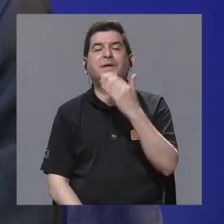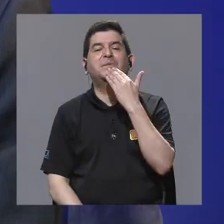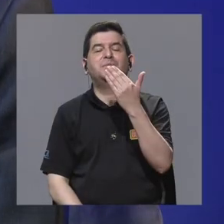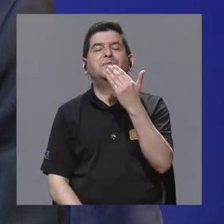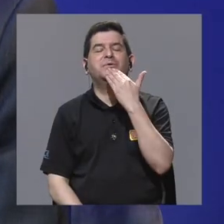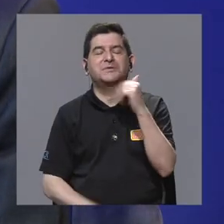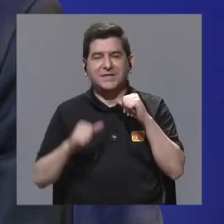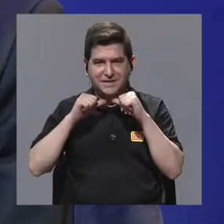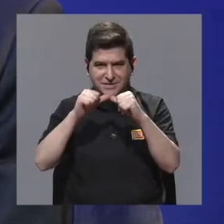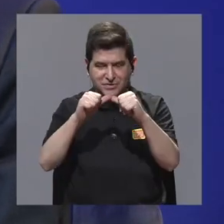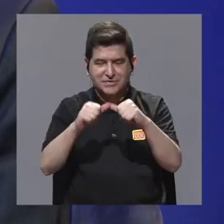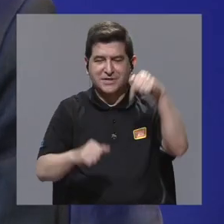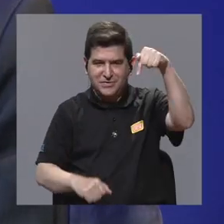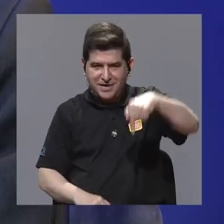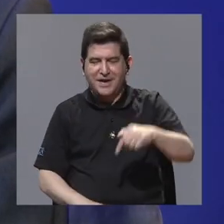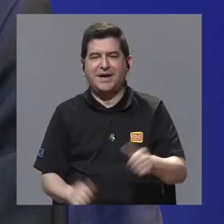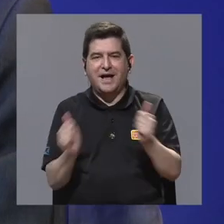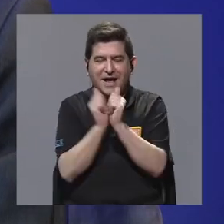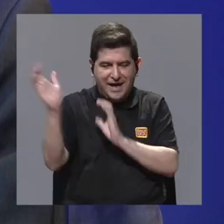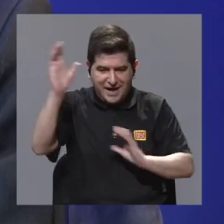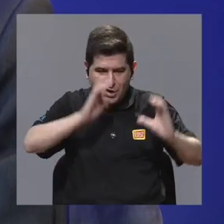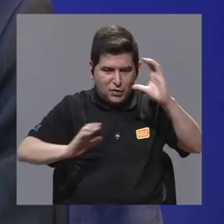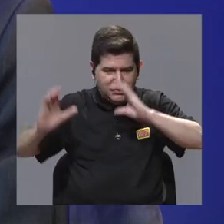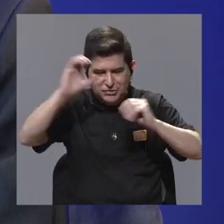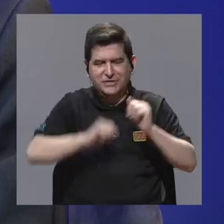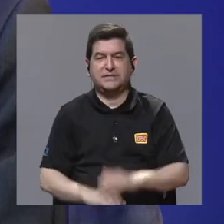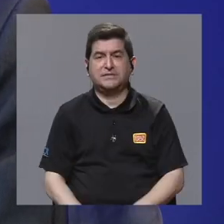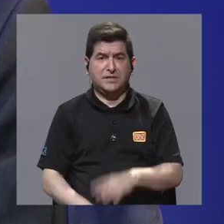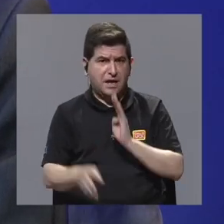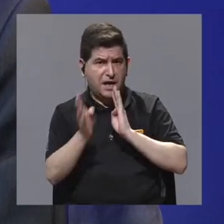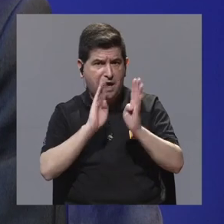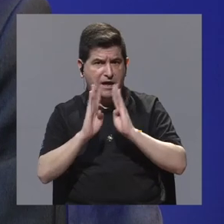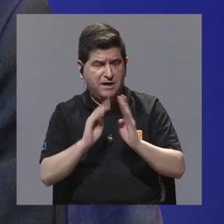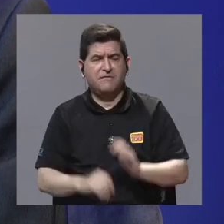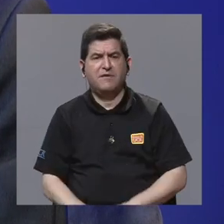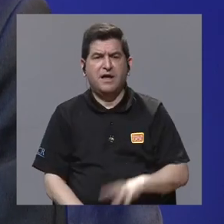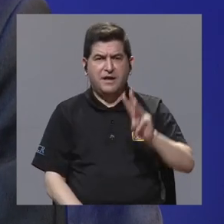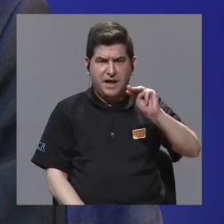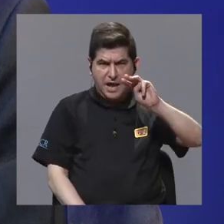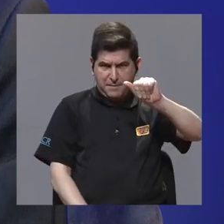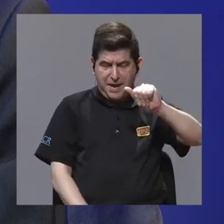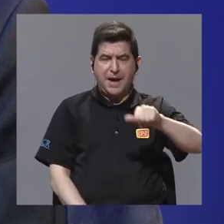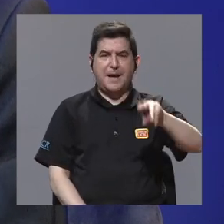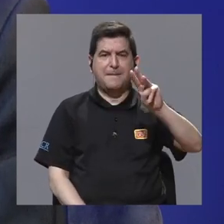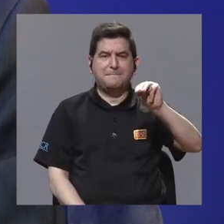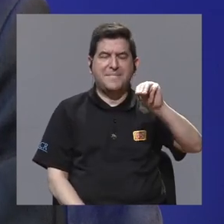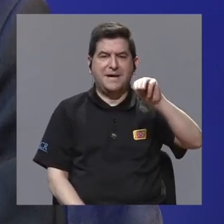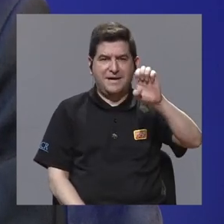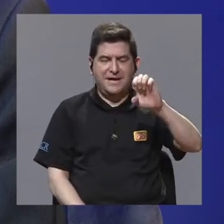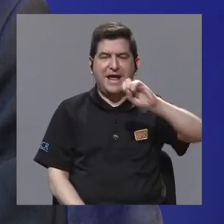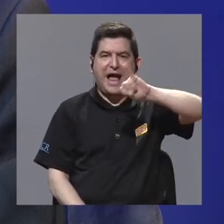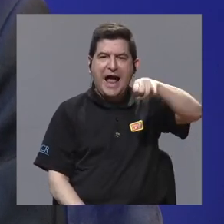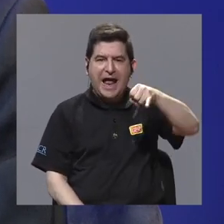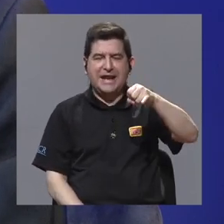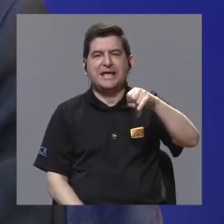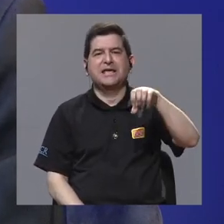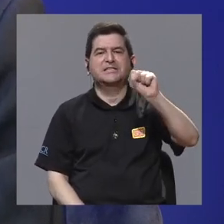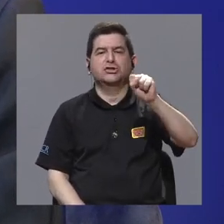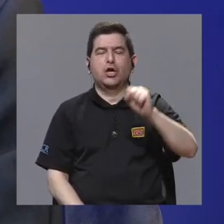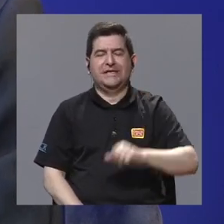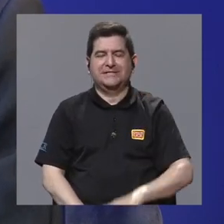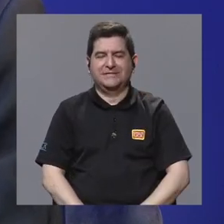Muchas gracias por continuar con nosotros aquí en Conciencia. Estamos hablando con la máster María Estelí